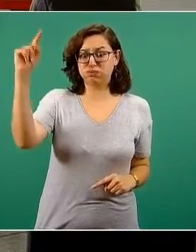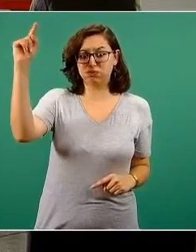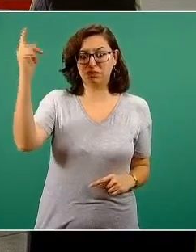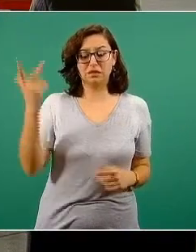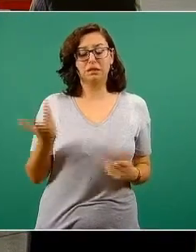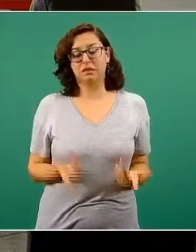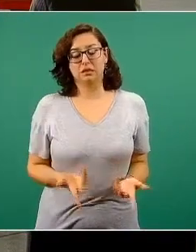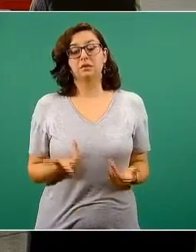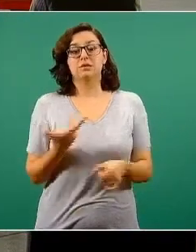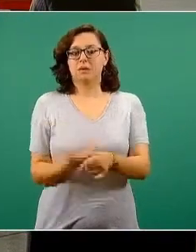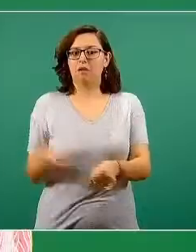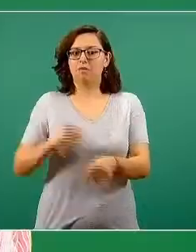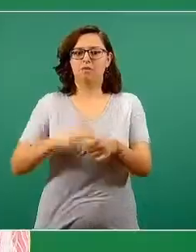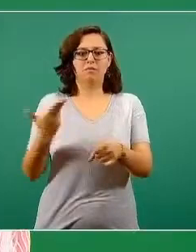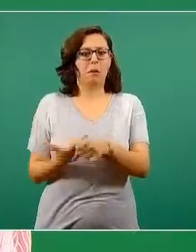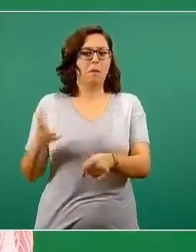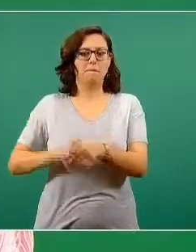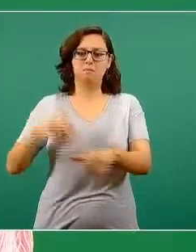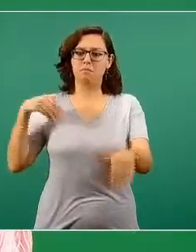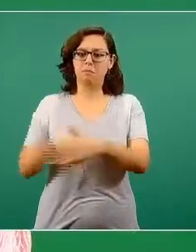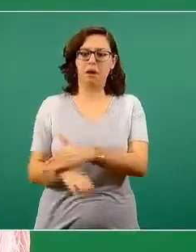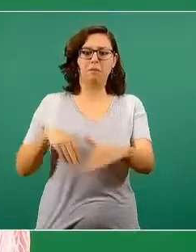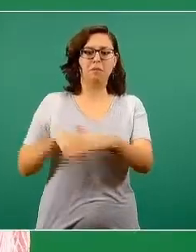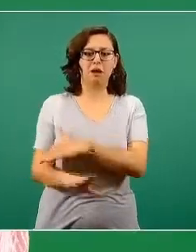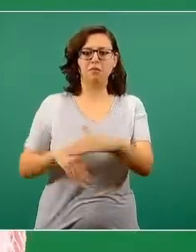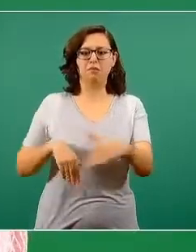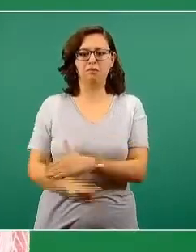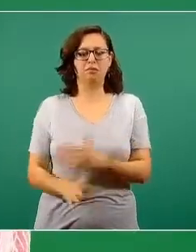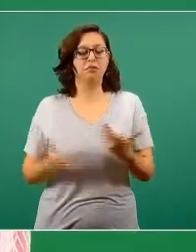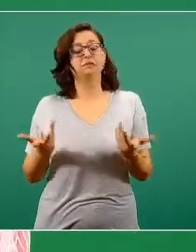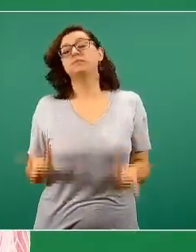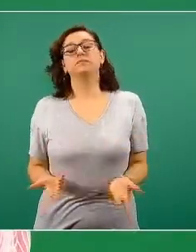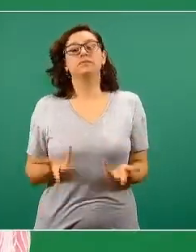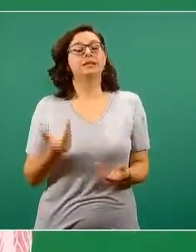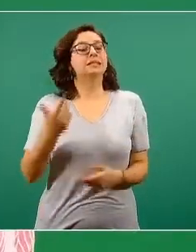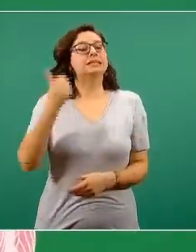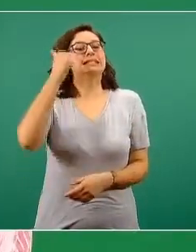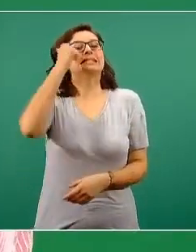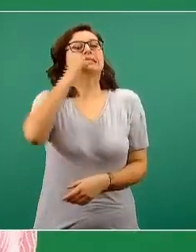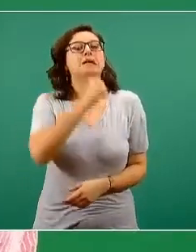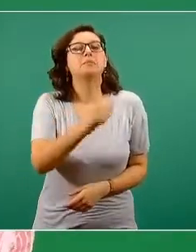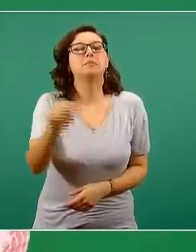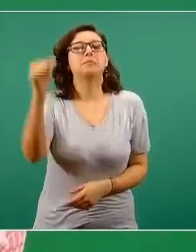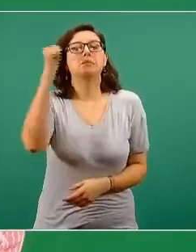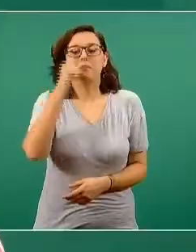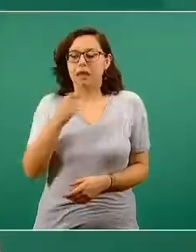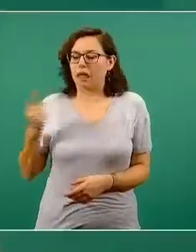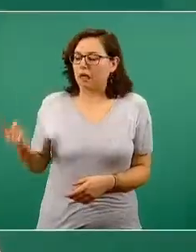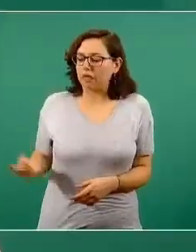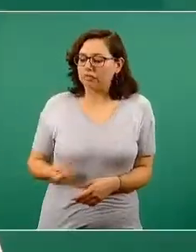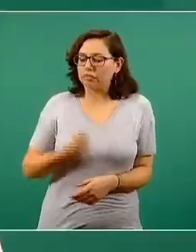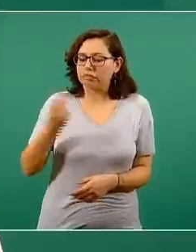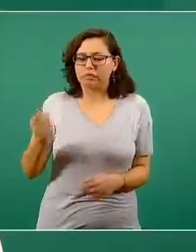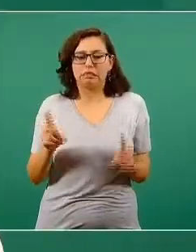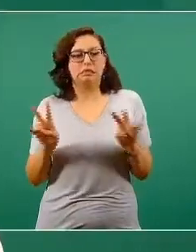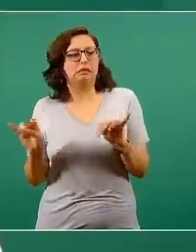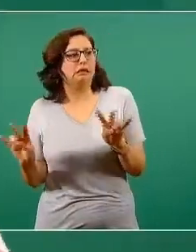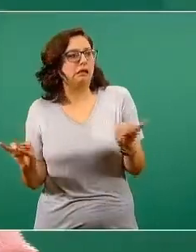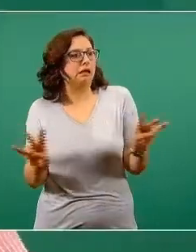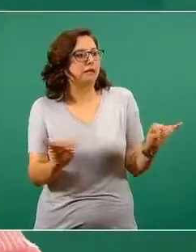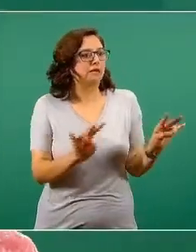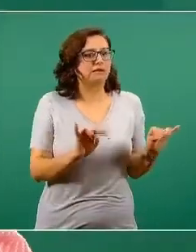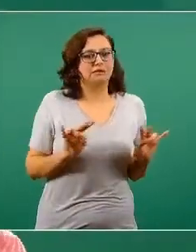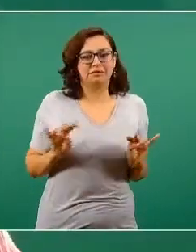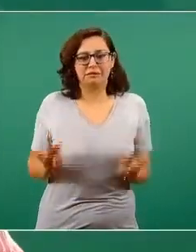por supuesto de las hospitalizaciones, las defunciones. Entonces, en todo momento hay que mantenerse atentos a lo que está ocurriendo